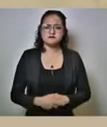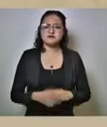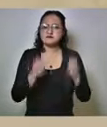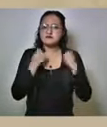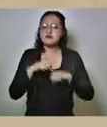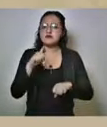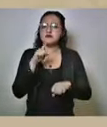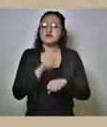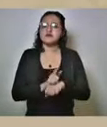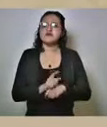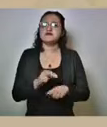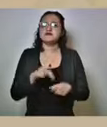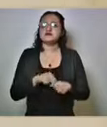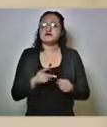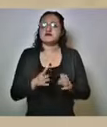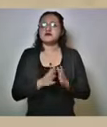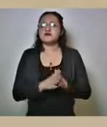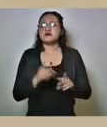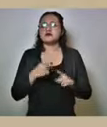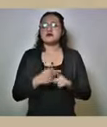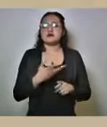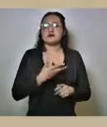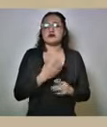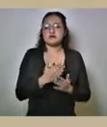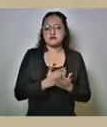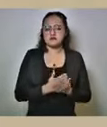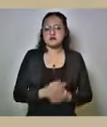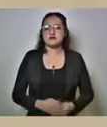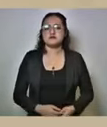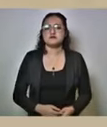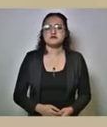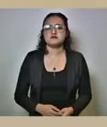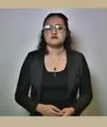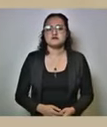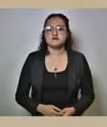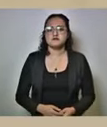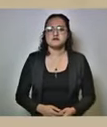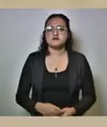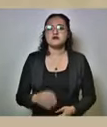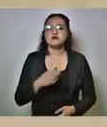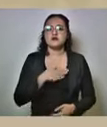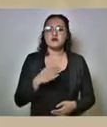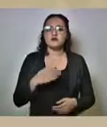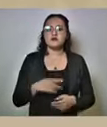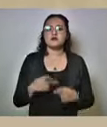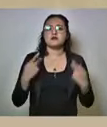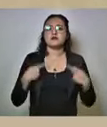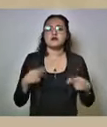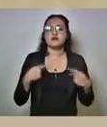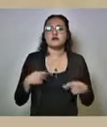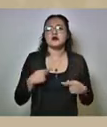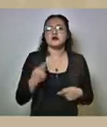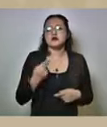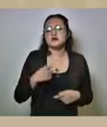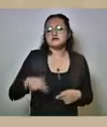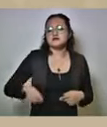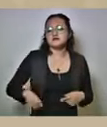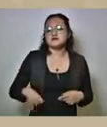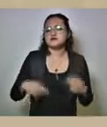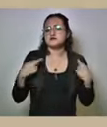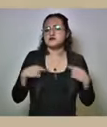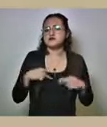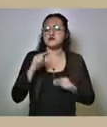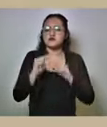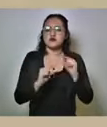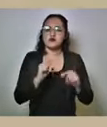en favor de los que menos tienen y bueno los empresarios representan sus intereses hay